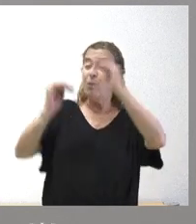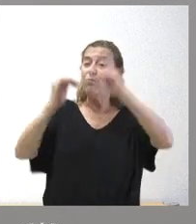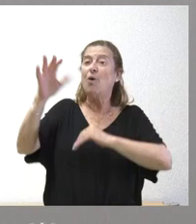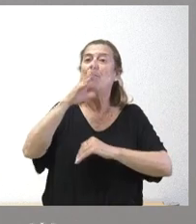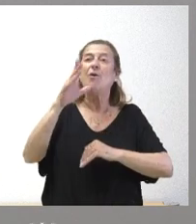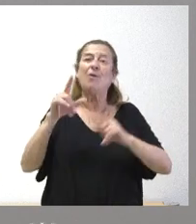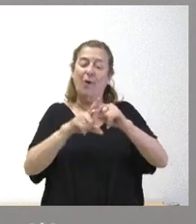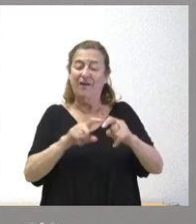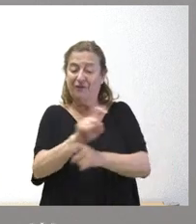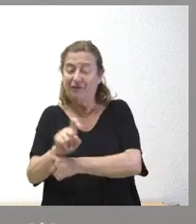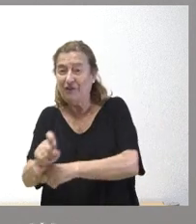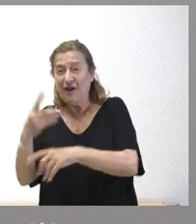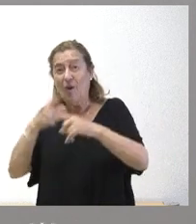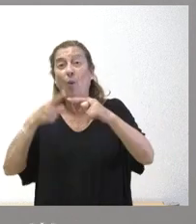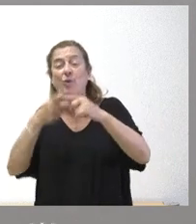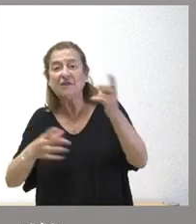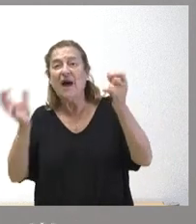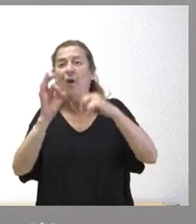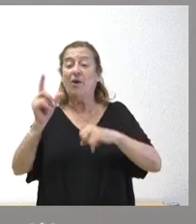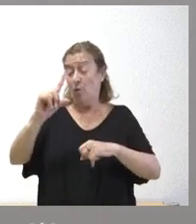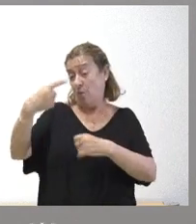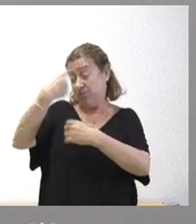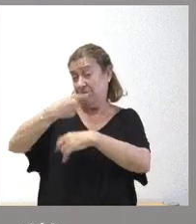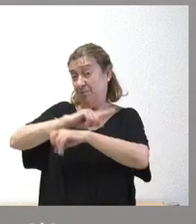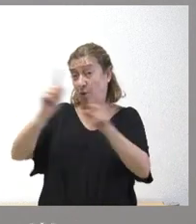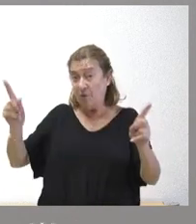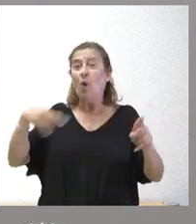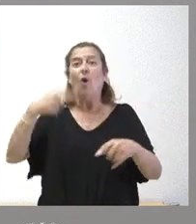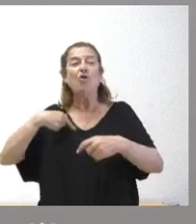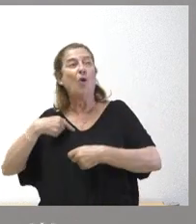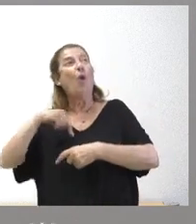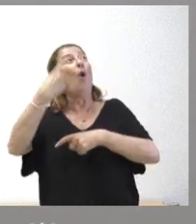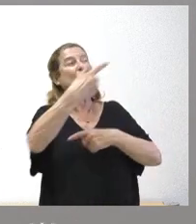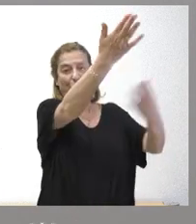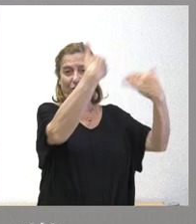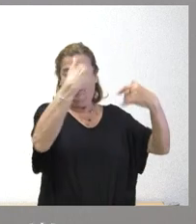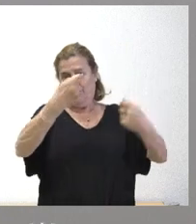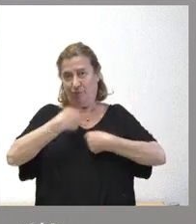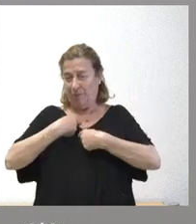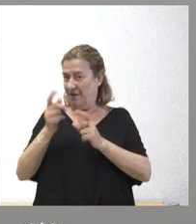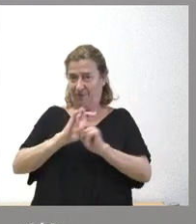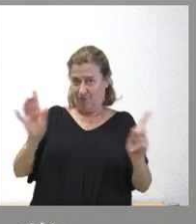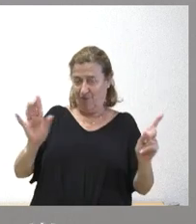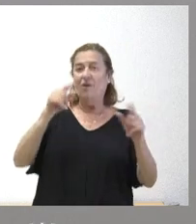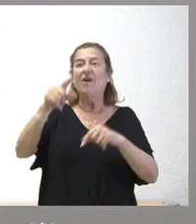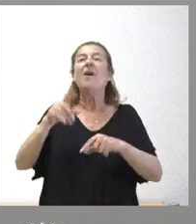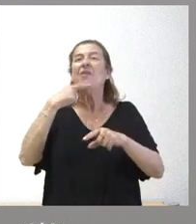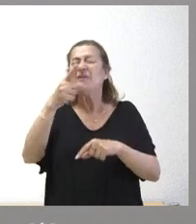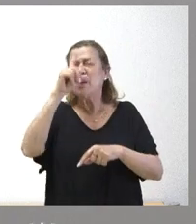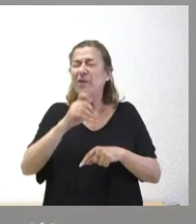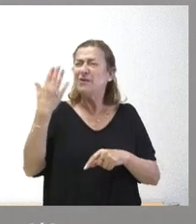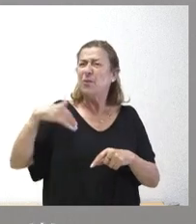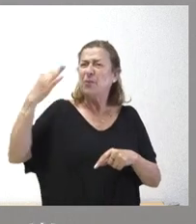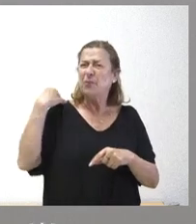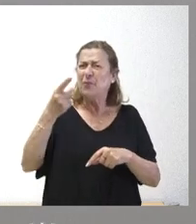fitosanitarios que tienen que utilizarse o que impiden utilizarse y luego estemos exportando a otros sitios. Un proceso parecido recordarán ustedes aquel